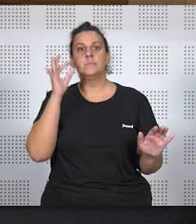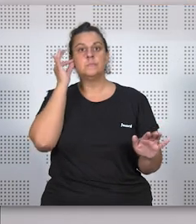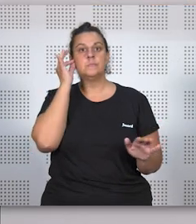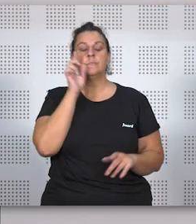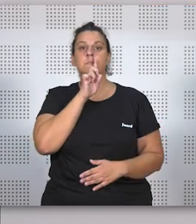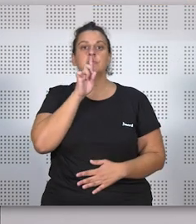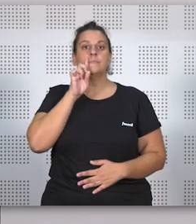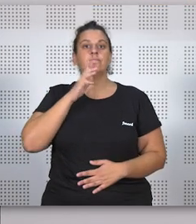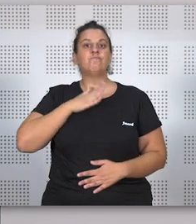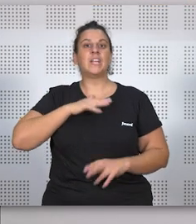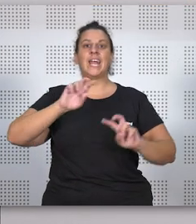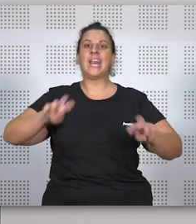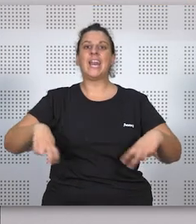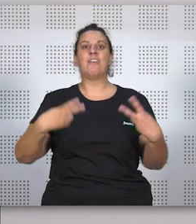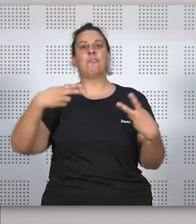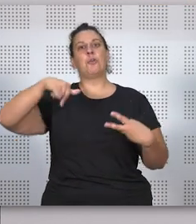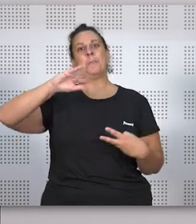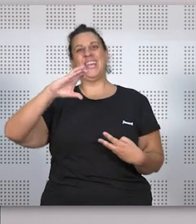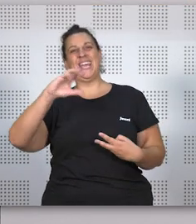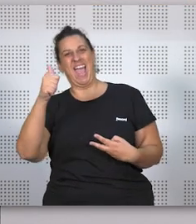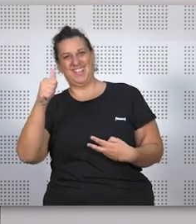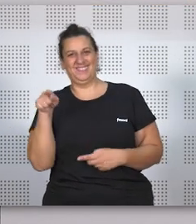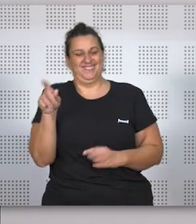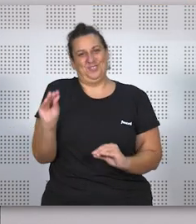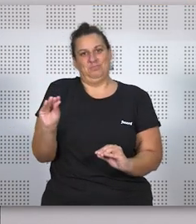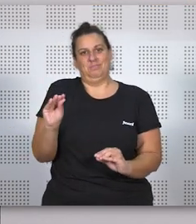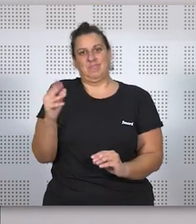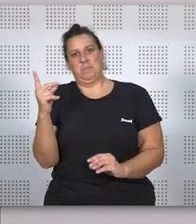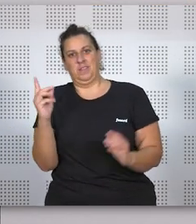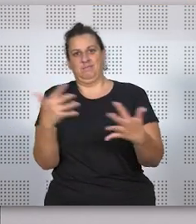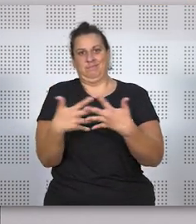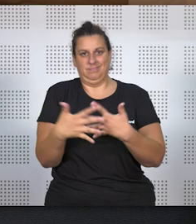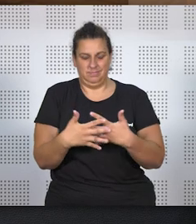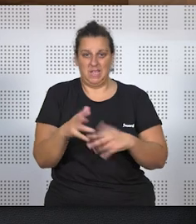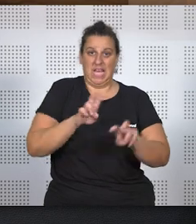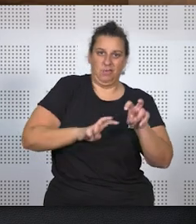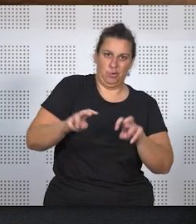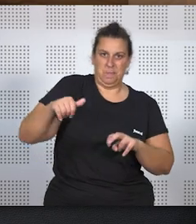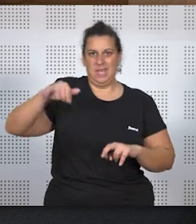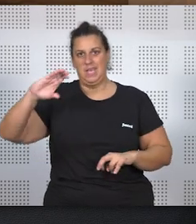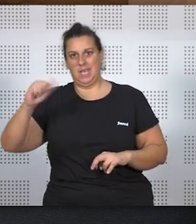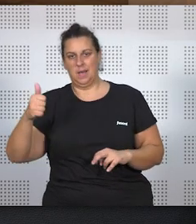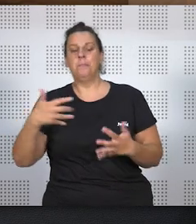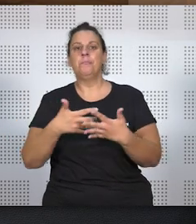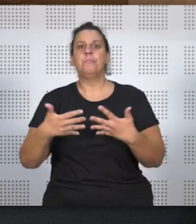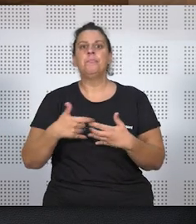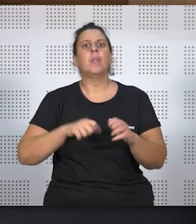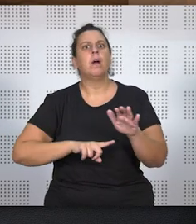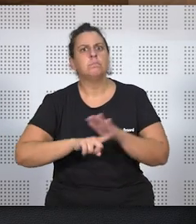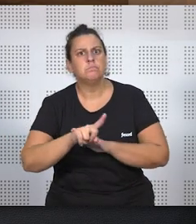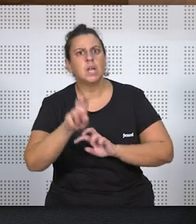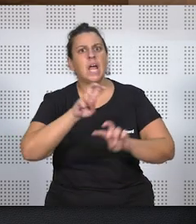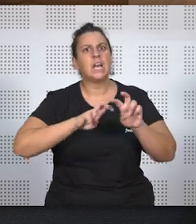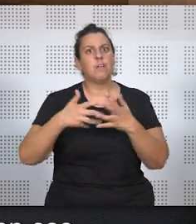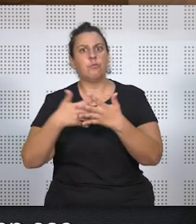pues se le denominó la reformica, la reforma reformica. Y son grandes los avances que se producen en